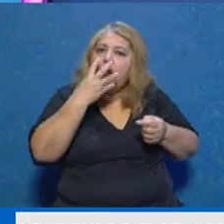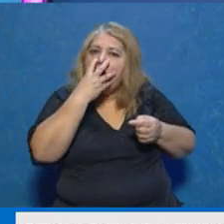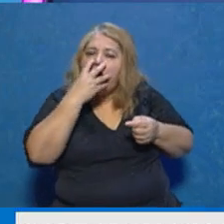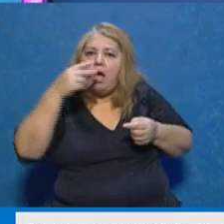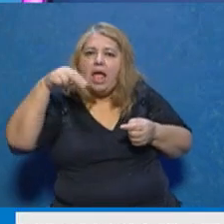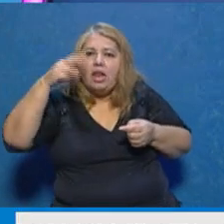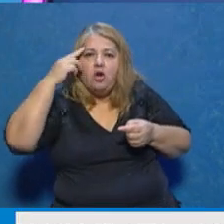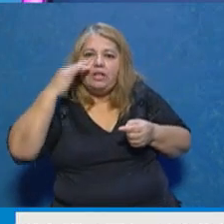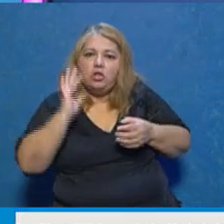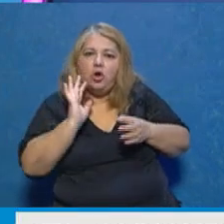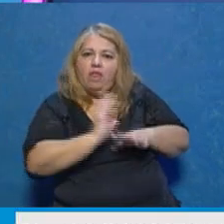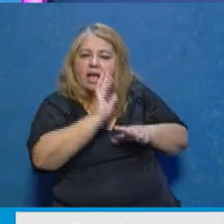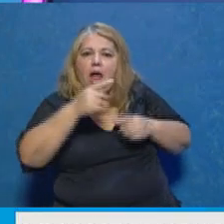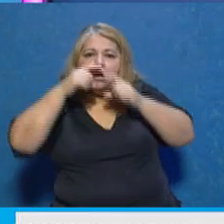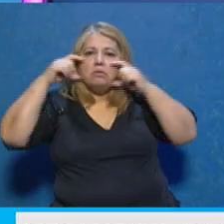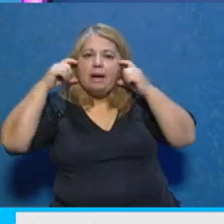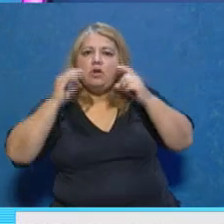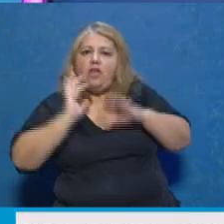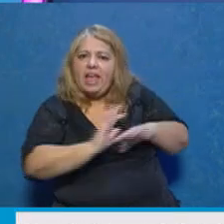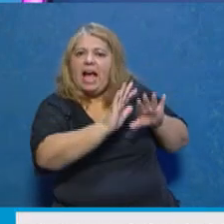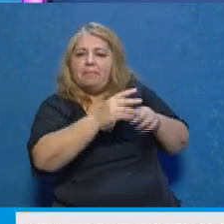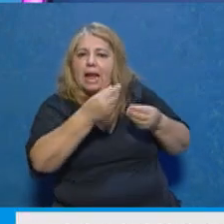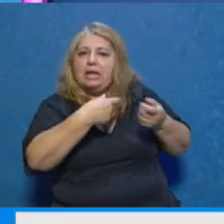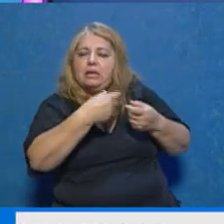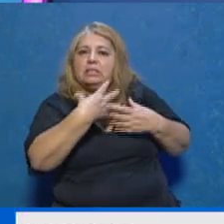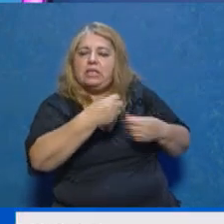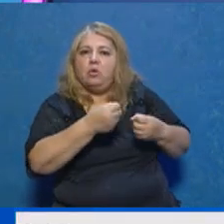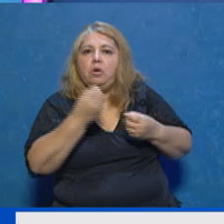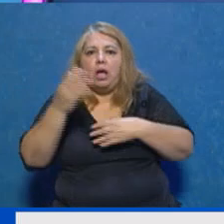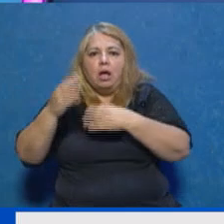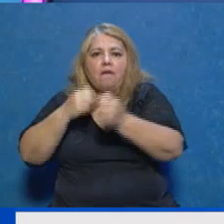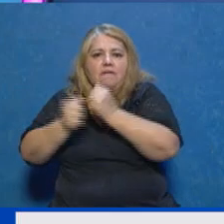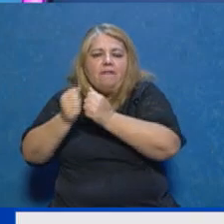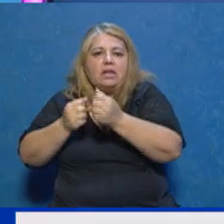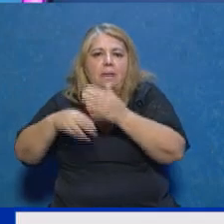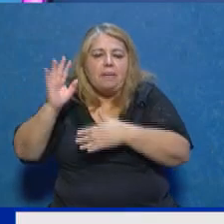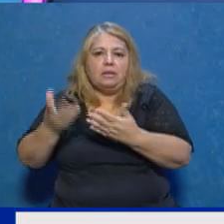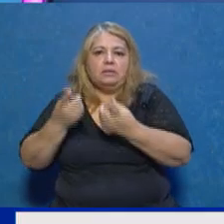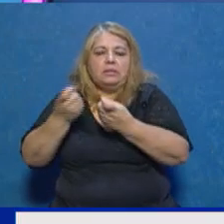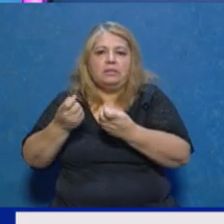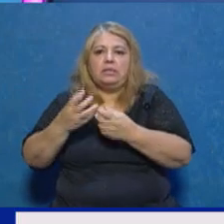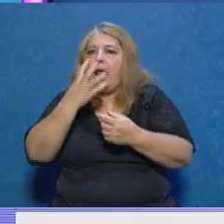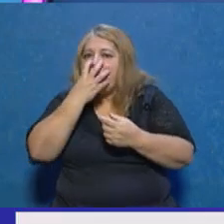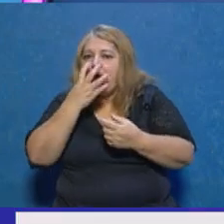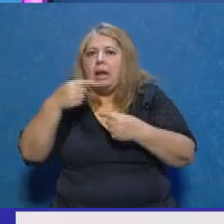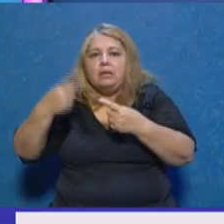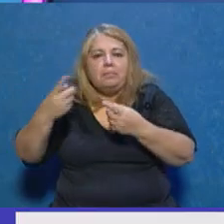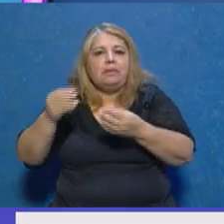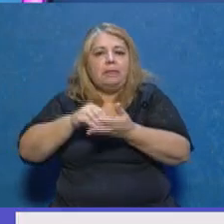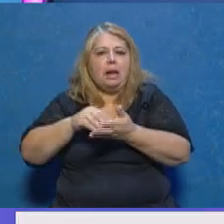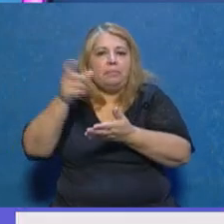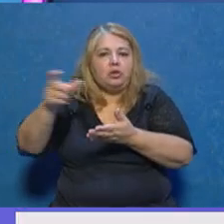mayor fabricación y mayor acceso a la población de este tipo de máscaras que sí realmente previenen el contagio de COVID-19?